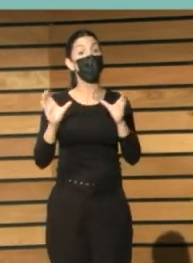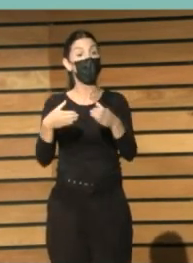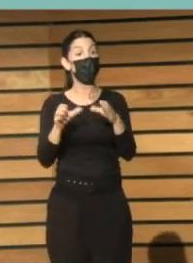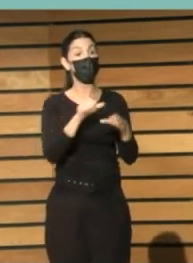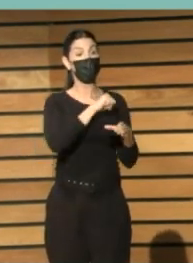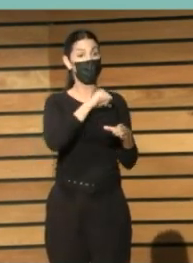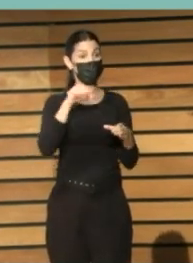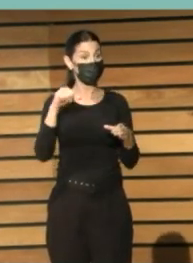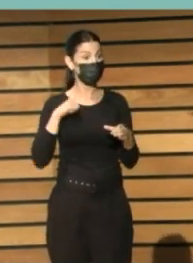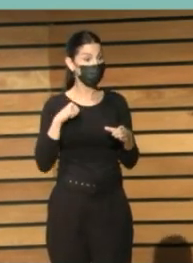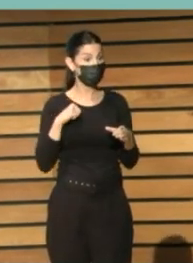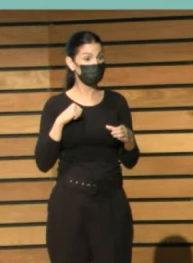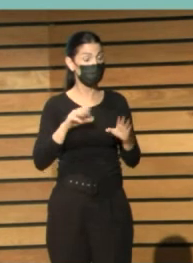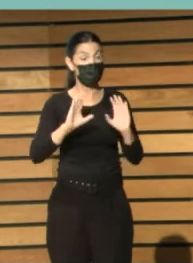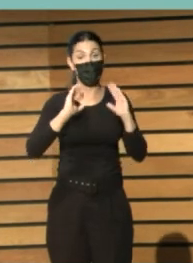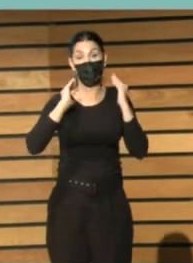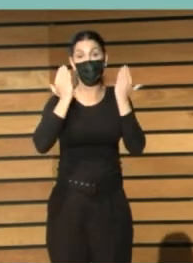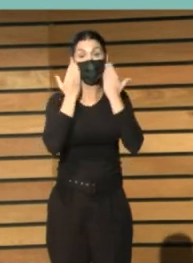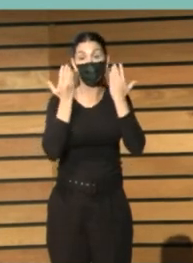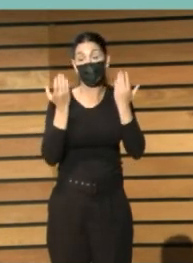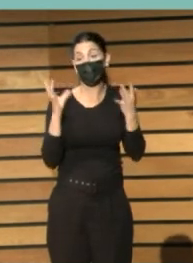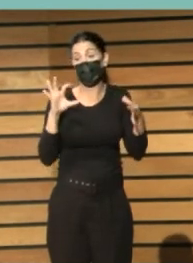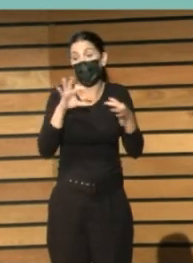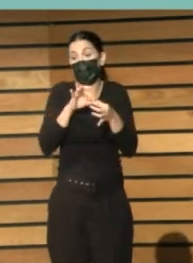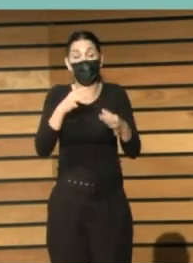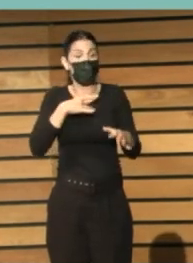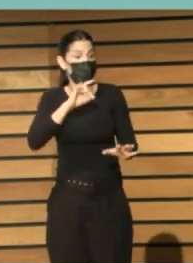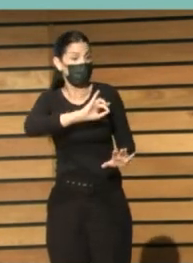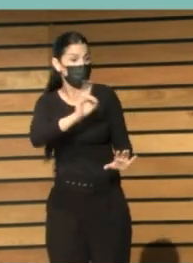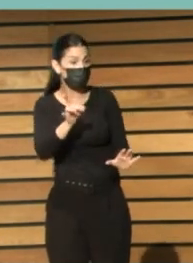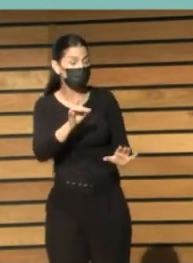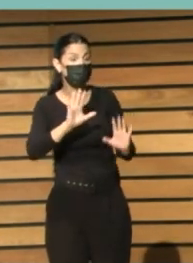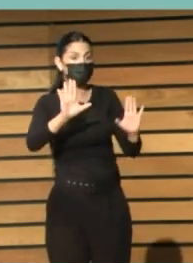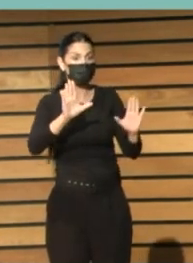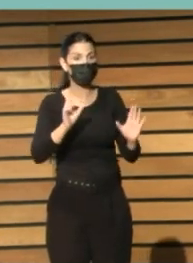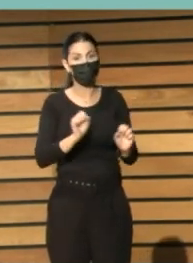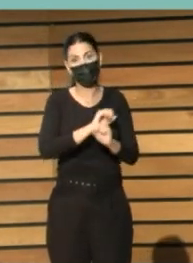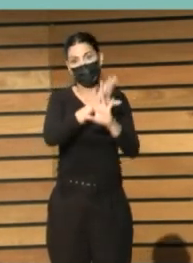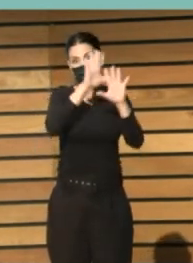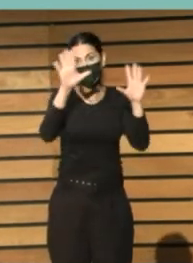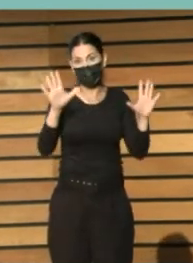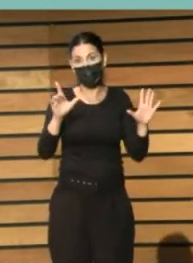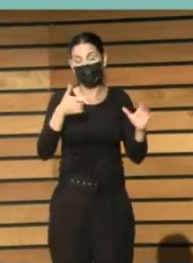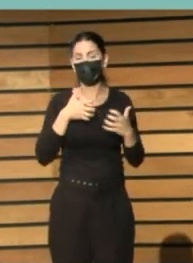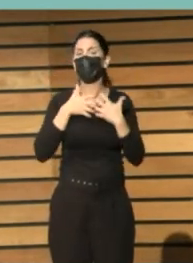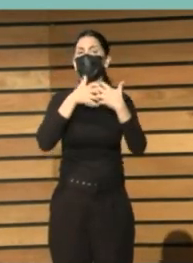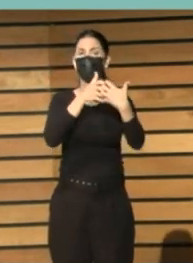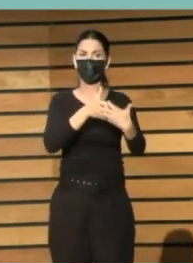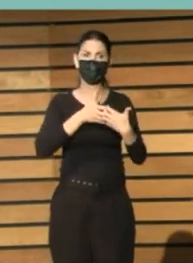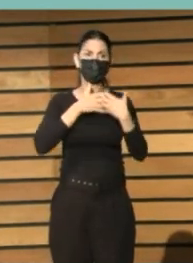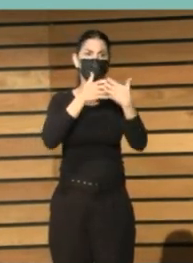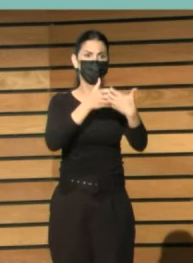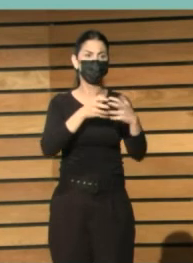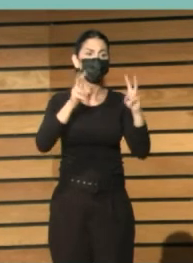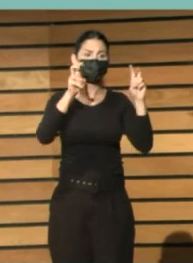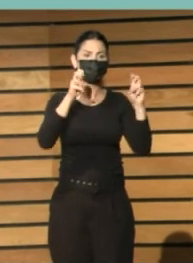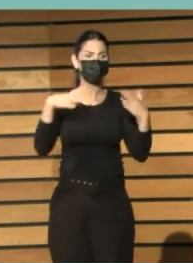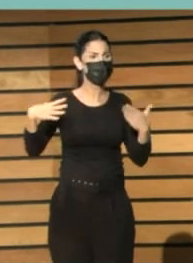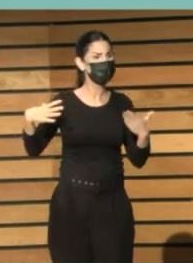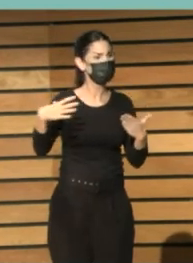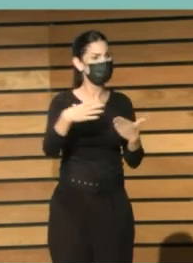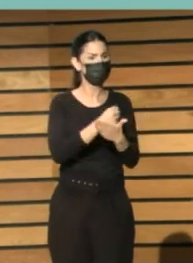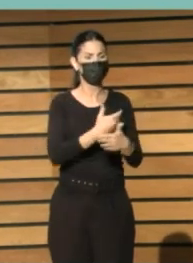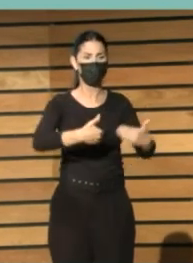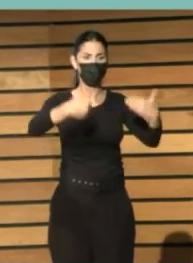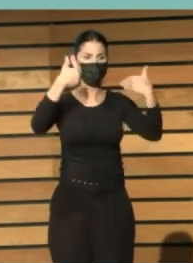tema del congreso pero yo creo que hay que dejarlo claro desde ahora que eso va a ser una lucha yo creo de todos los responsables